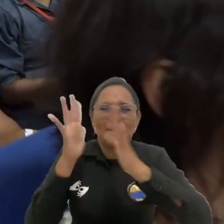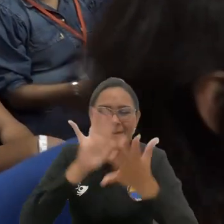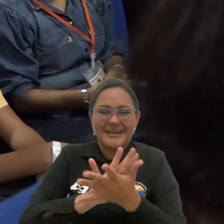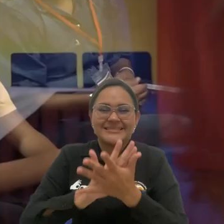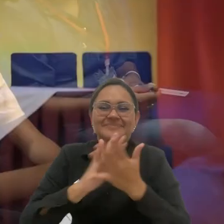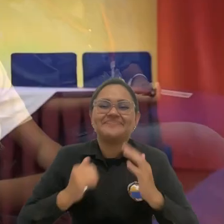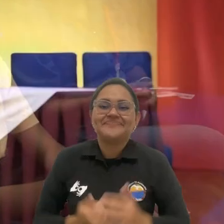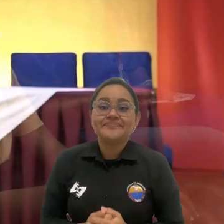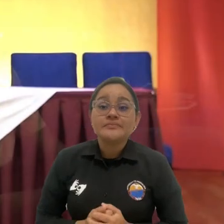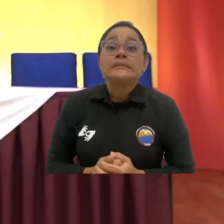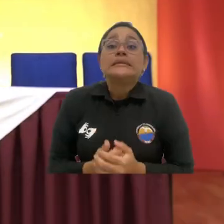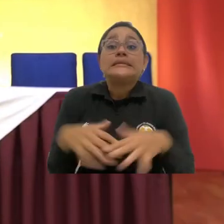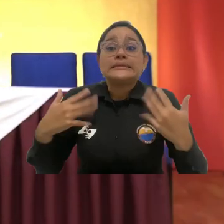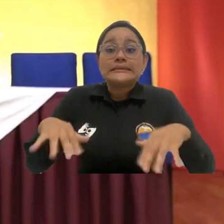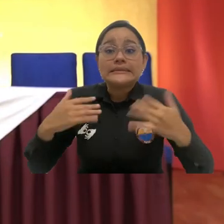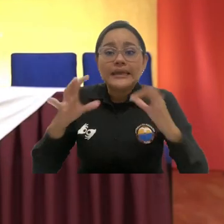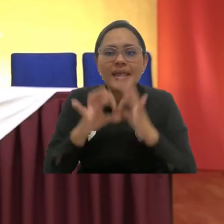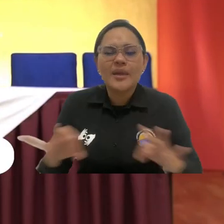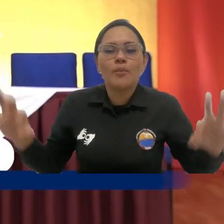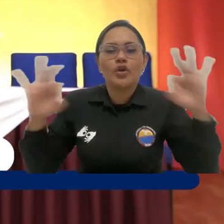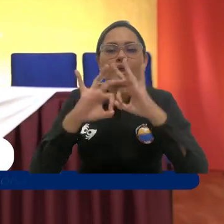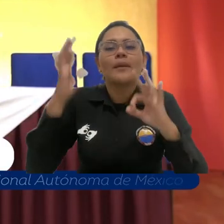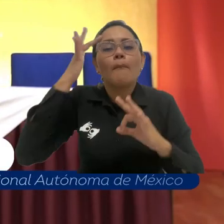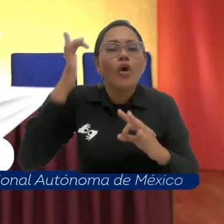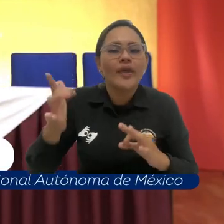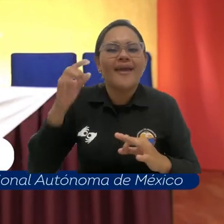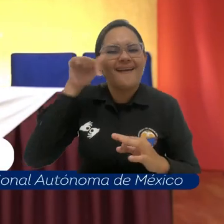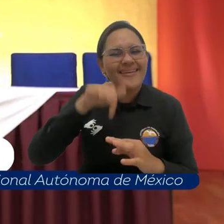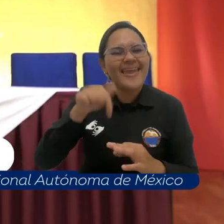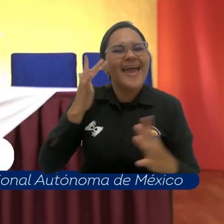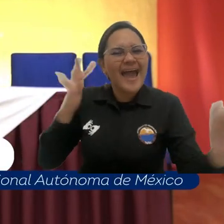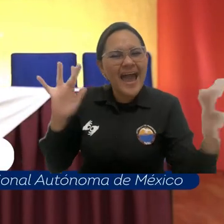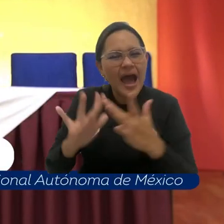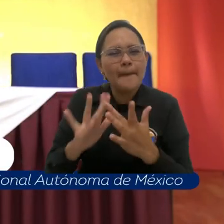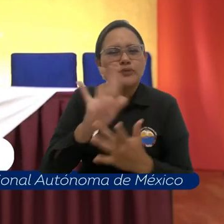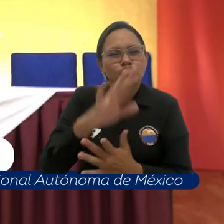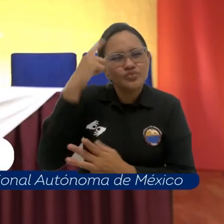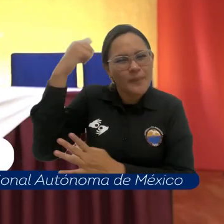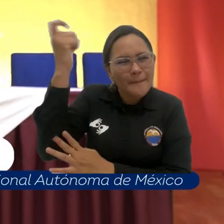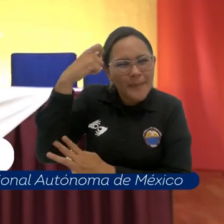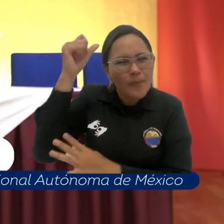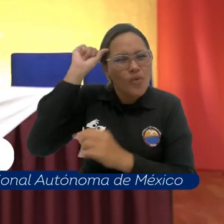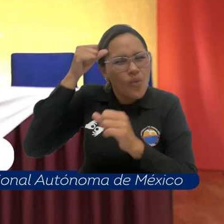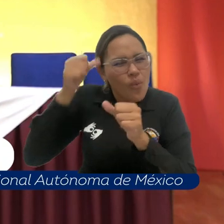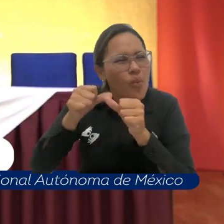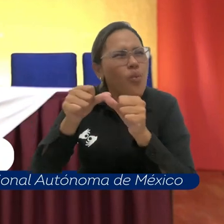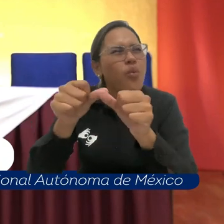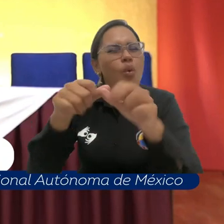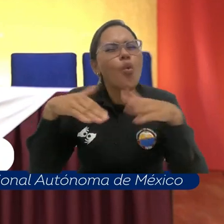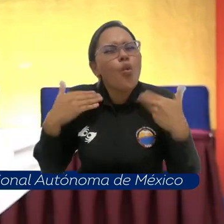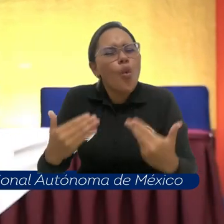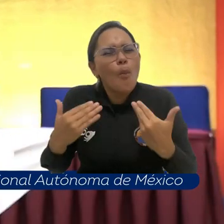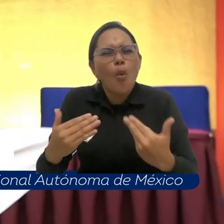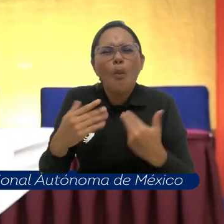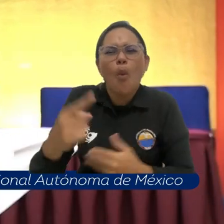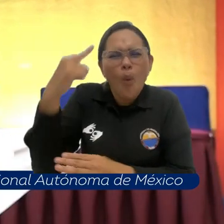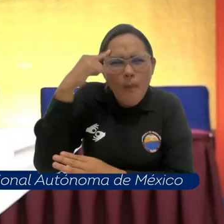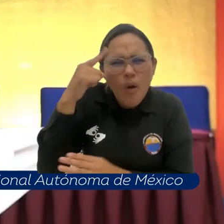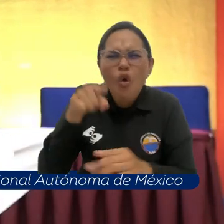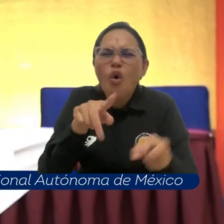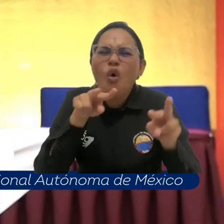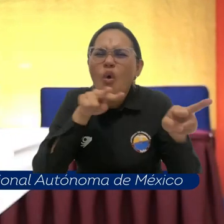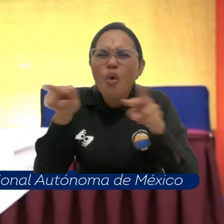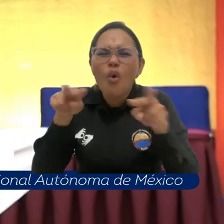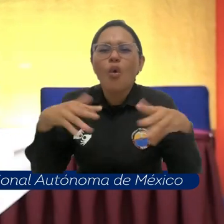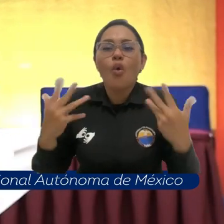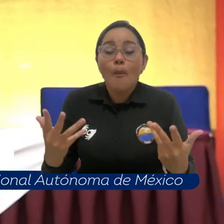territorio. Es muy importante porque aquí se rescata esa parte de la memoria y se rescata las distintas miradas que existen, que se relacionan,